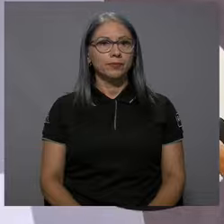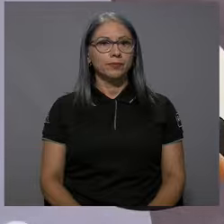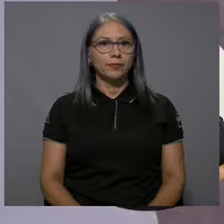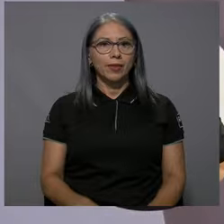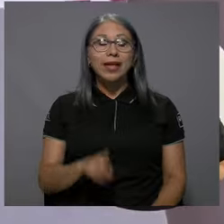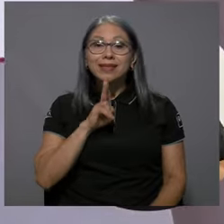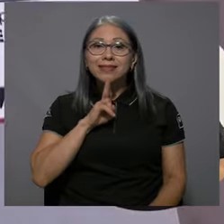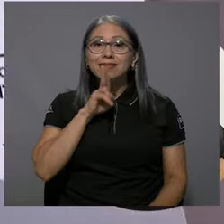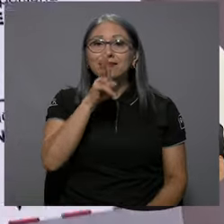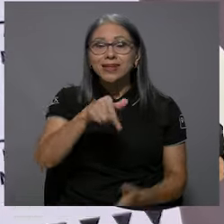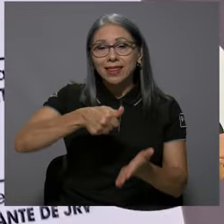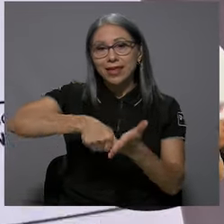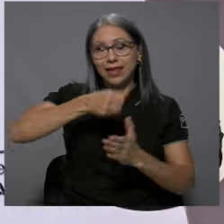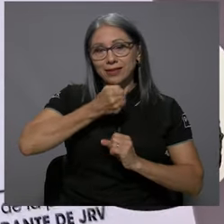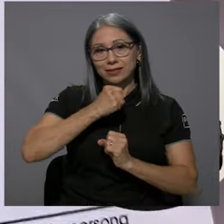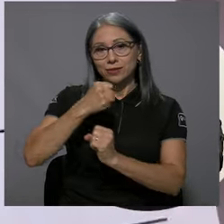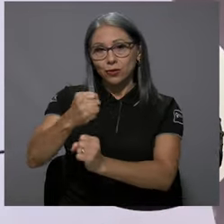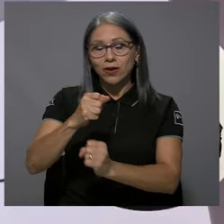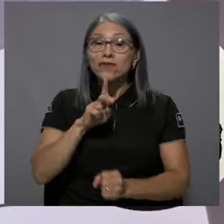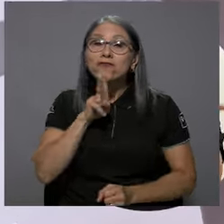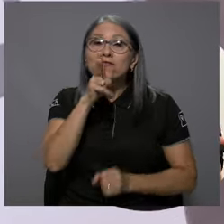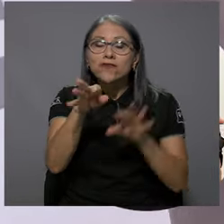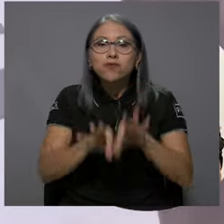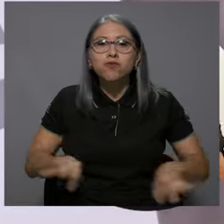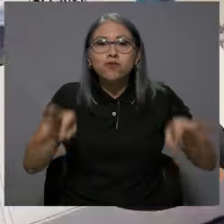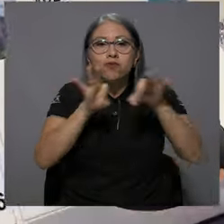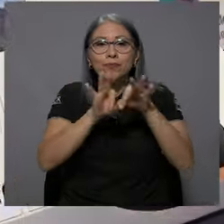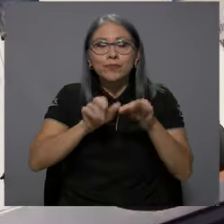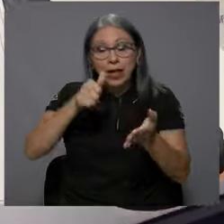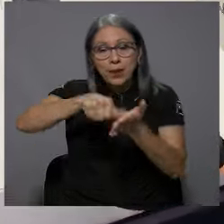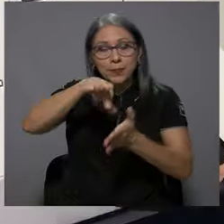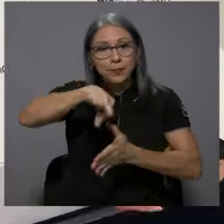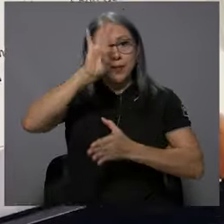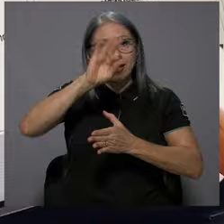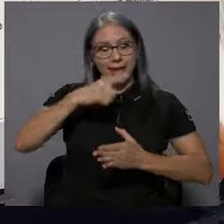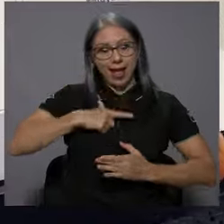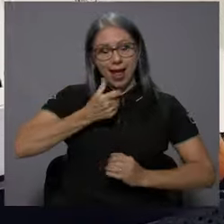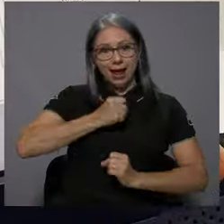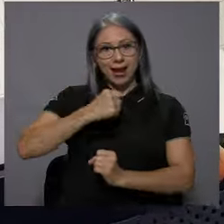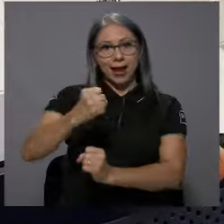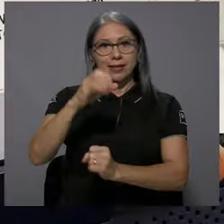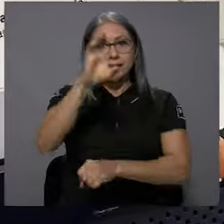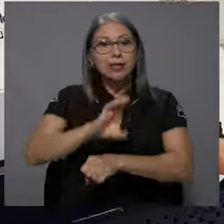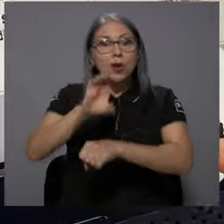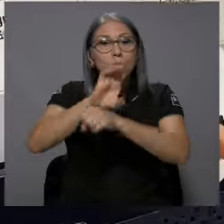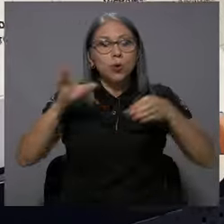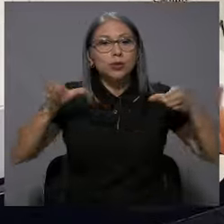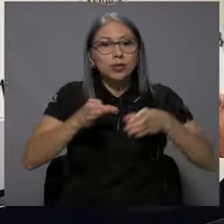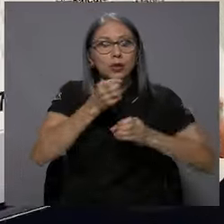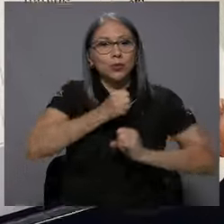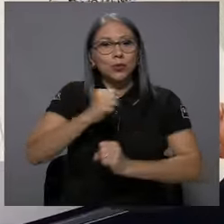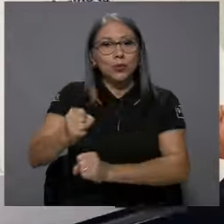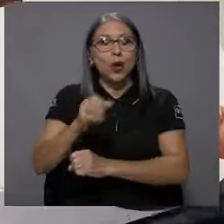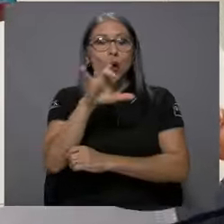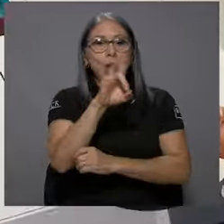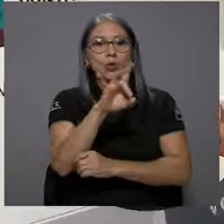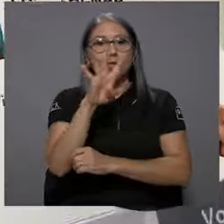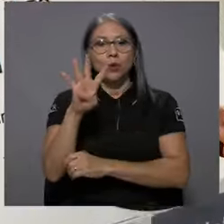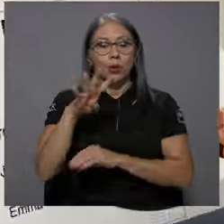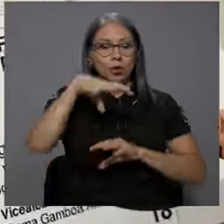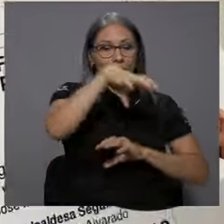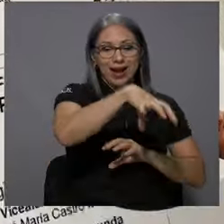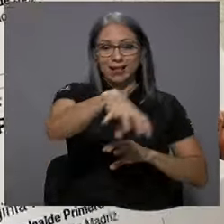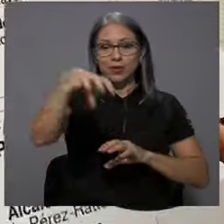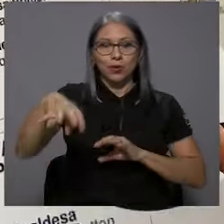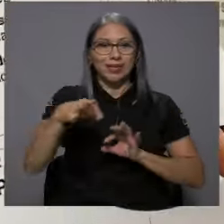De verdad que las elecciones municipales realmente importan. Se eligen alcaldes y consejos municipales en los 84